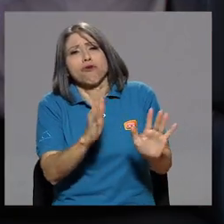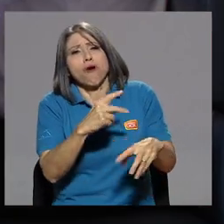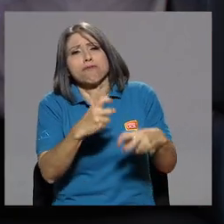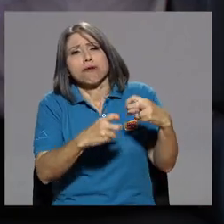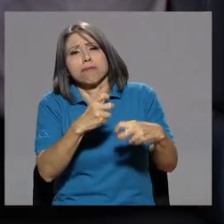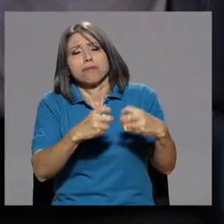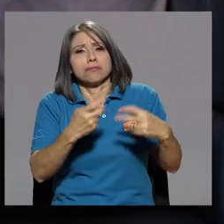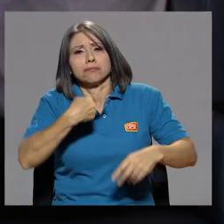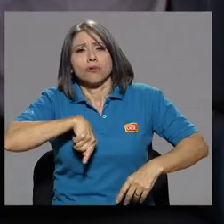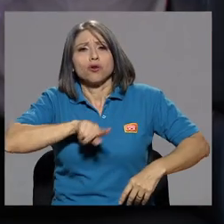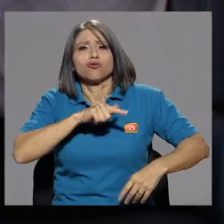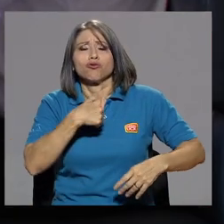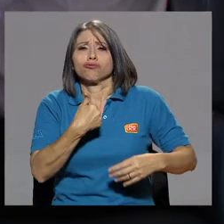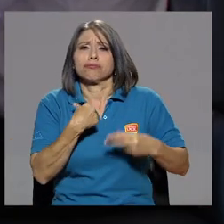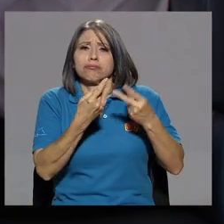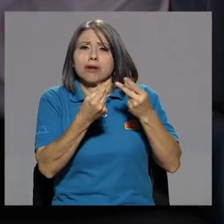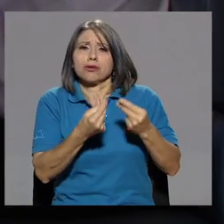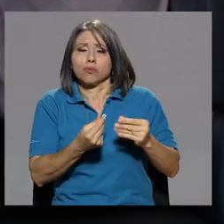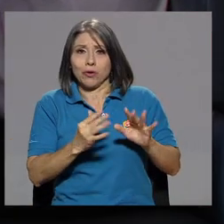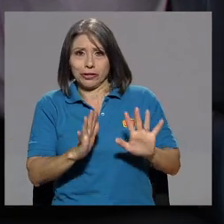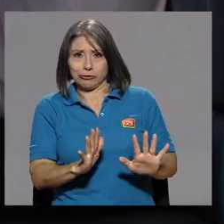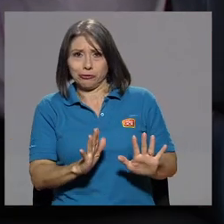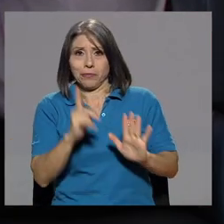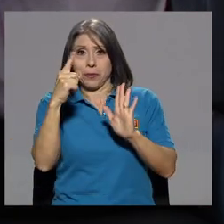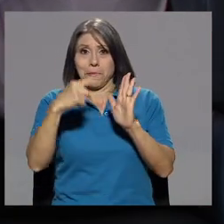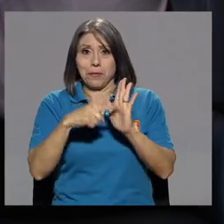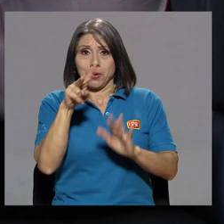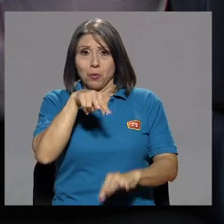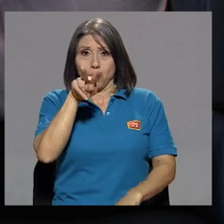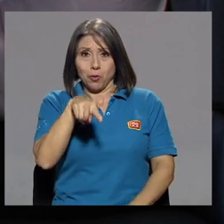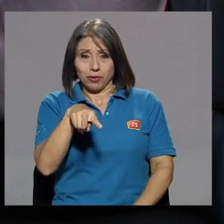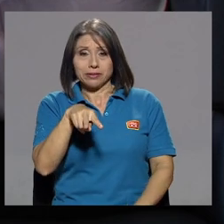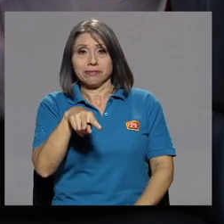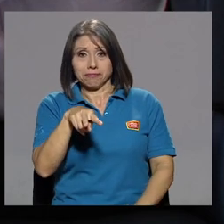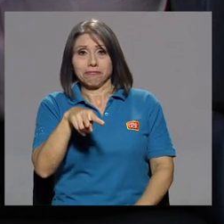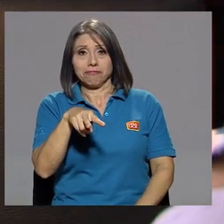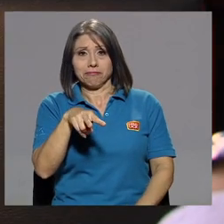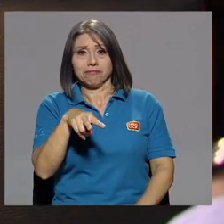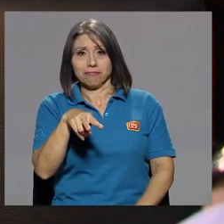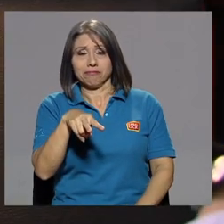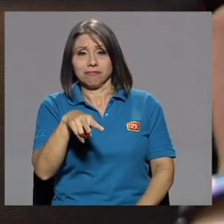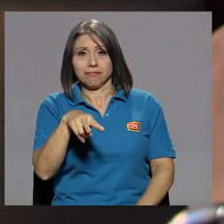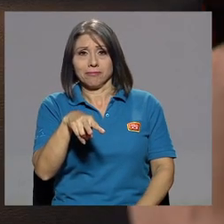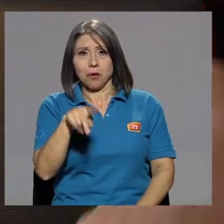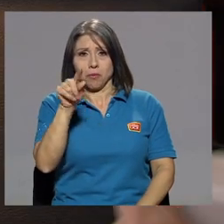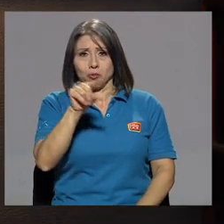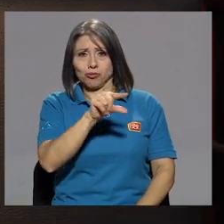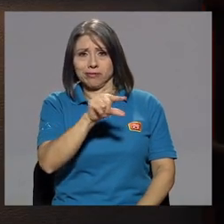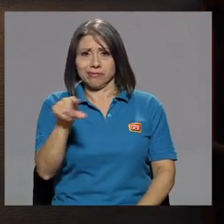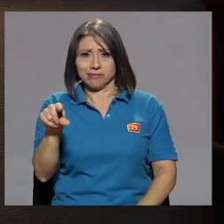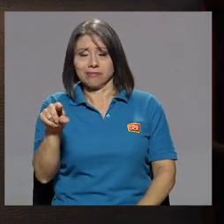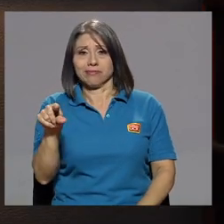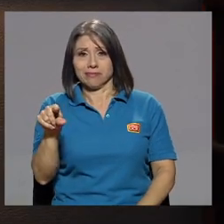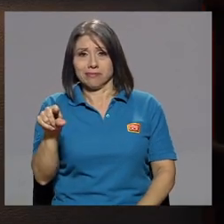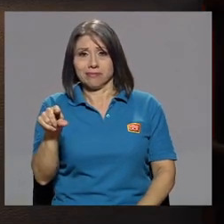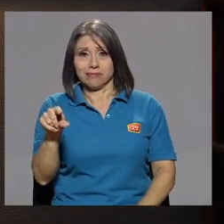Nosotros tenemos un presupuesto de mil colones por semana. Eso